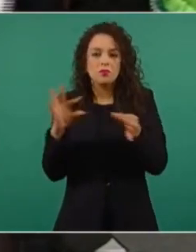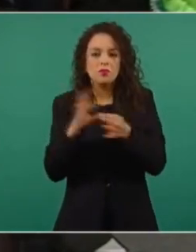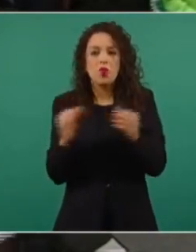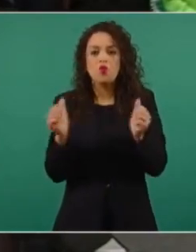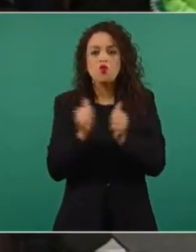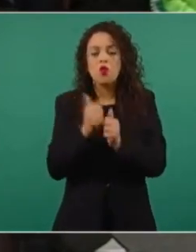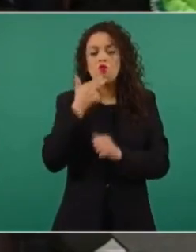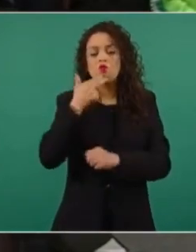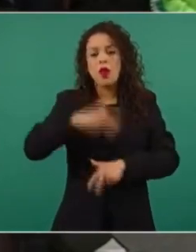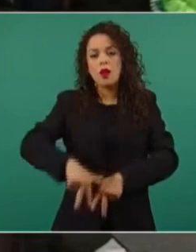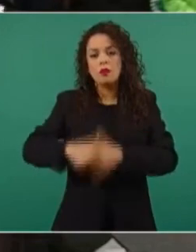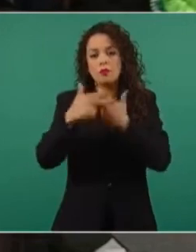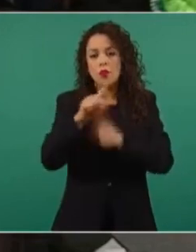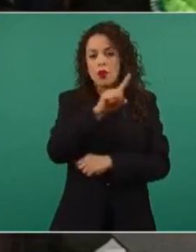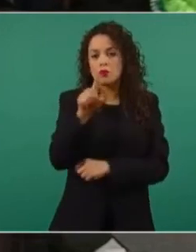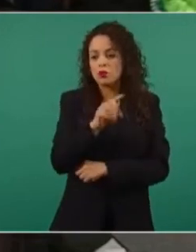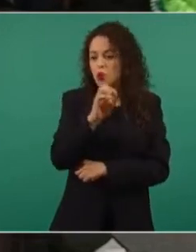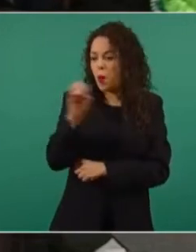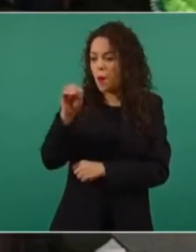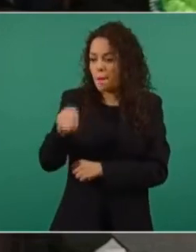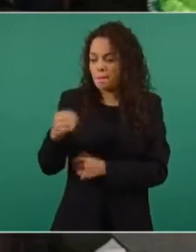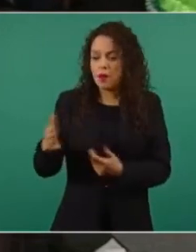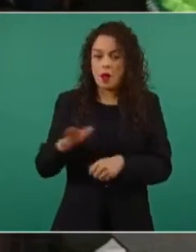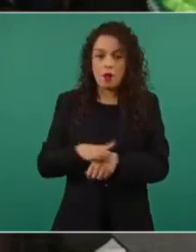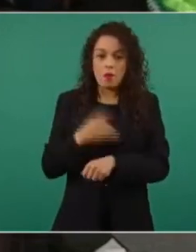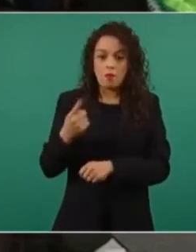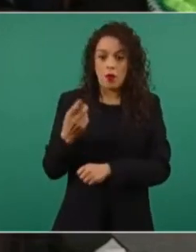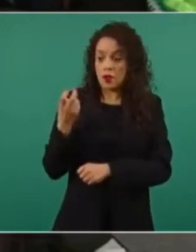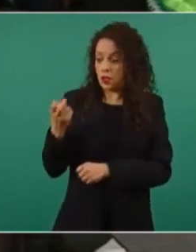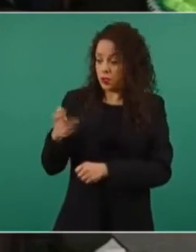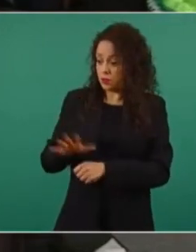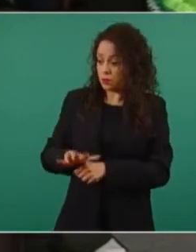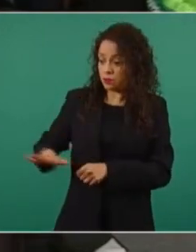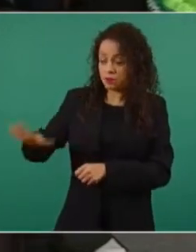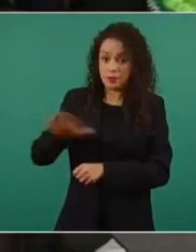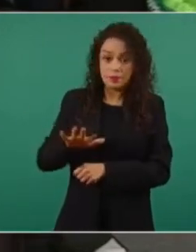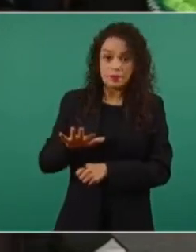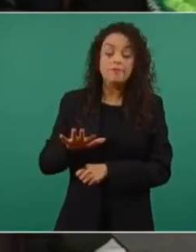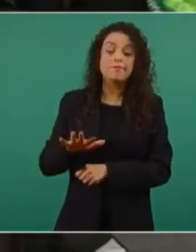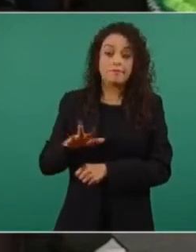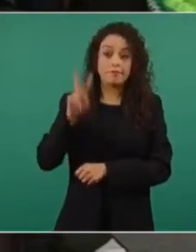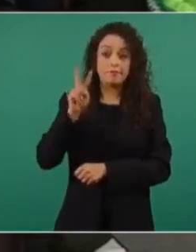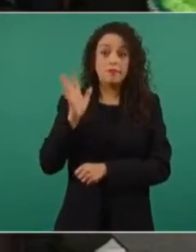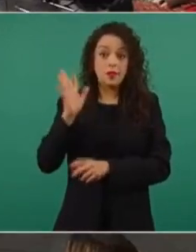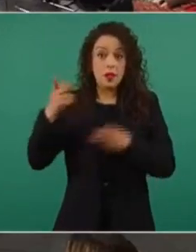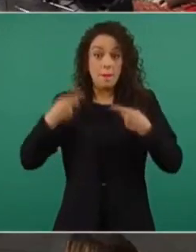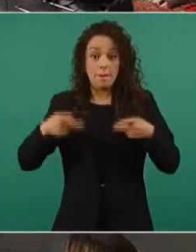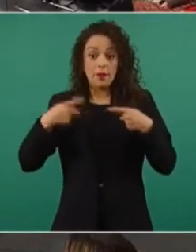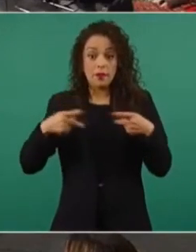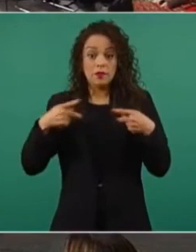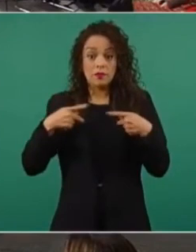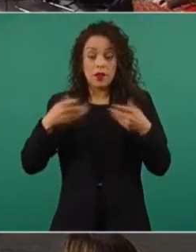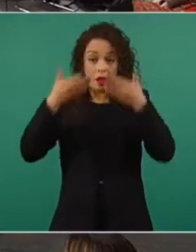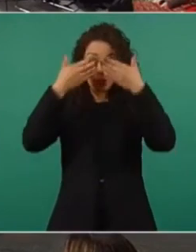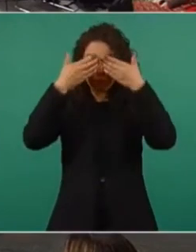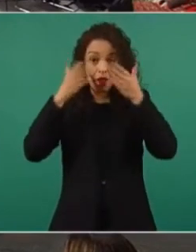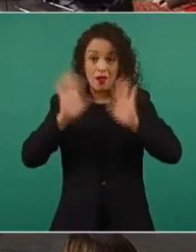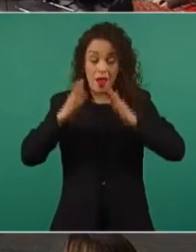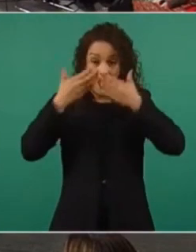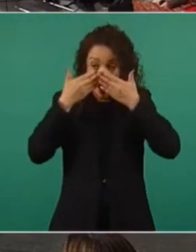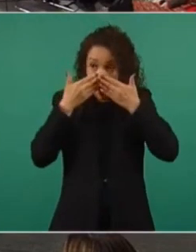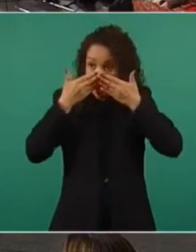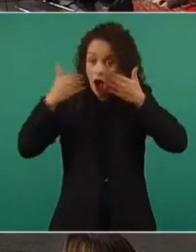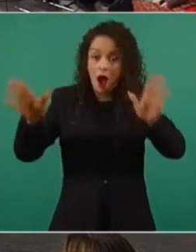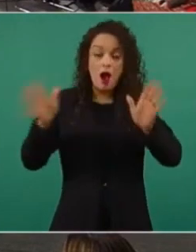yo siento que este movimiento obrero que viene está muy despierto. La verdad es que aquí traigo como dos o tres